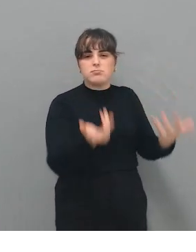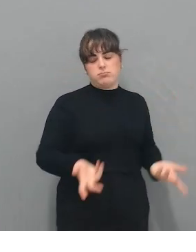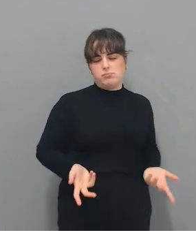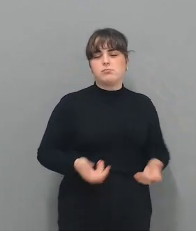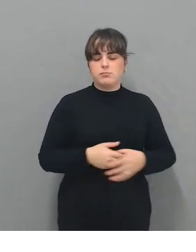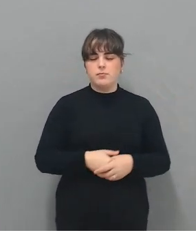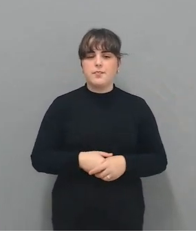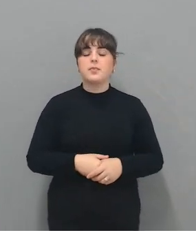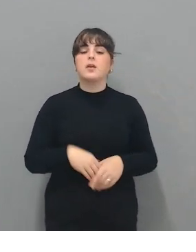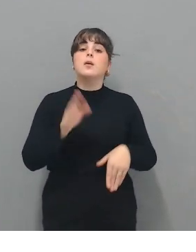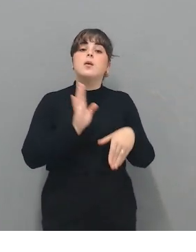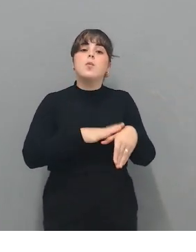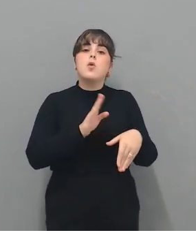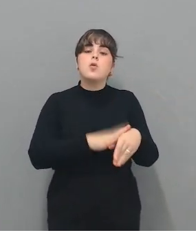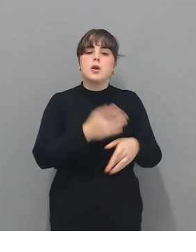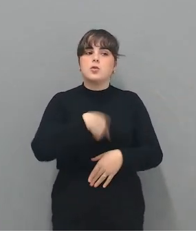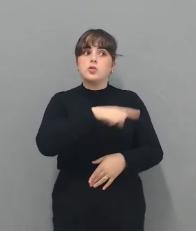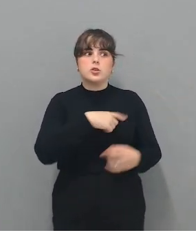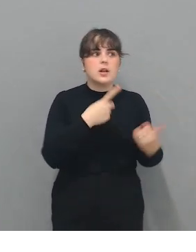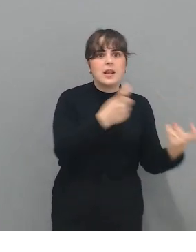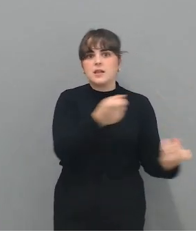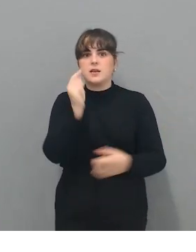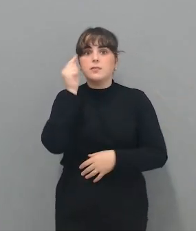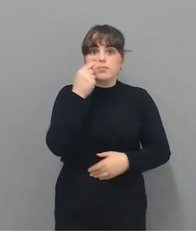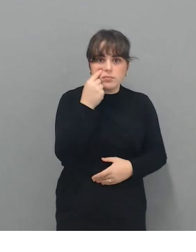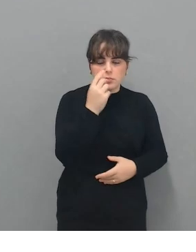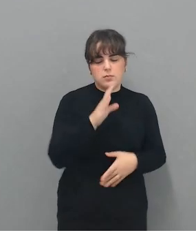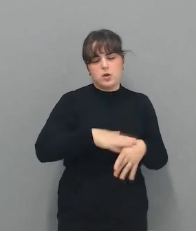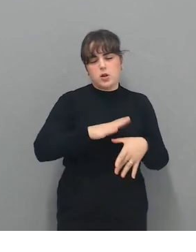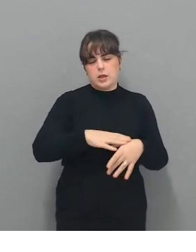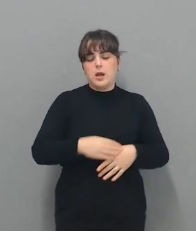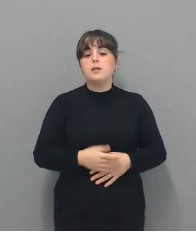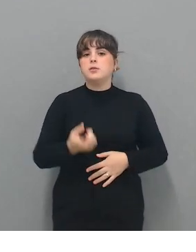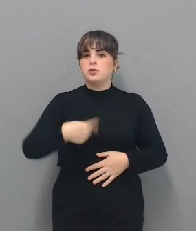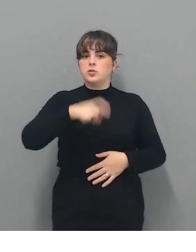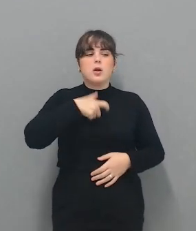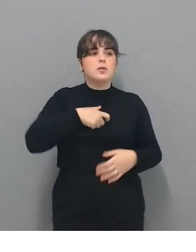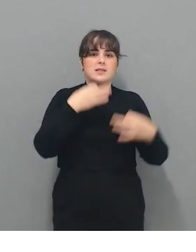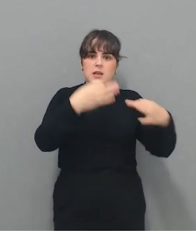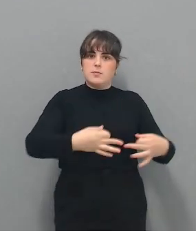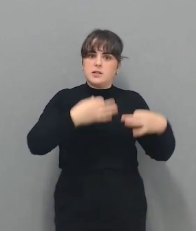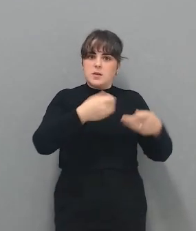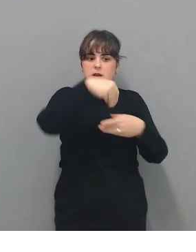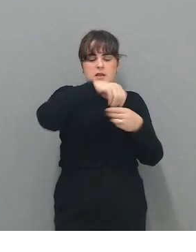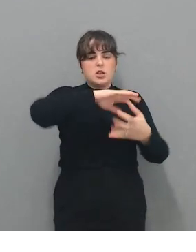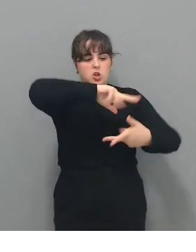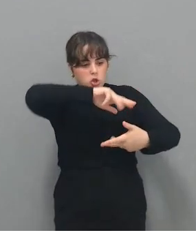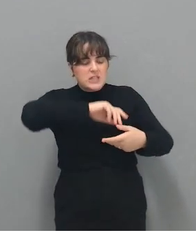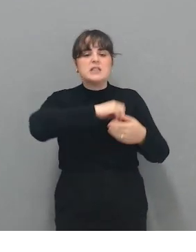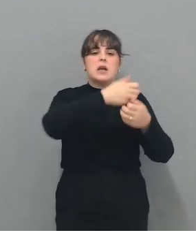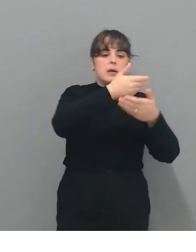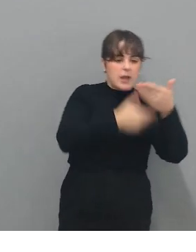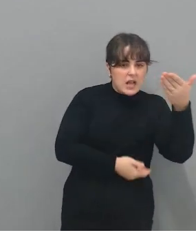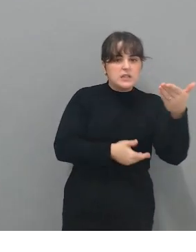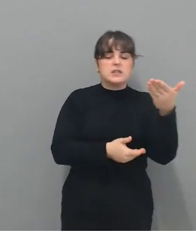¿Por qué hemos visto esta necesidad? Pues, como decía, estamos rodeados de términos jurídicos en prensa. En televisión todos los días nos